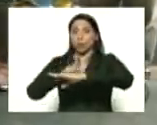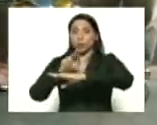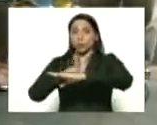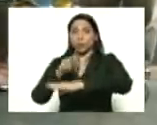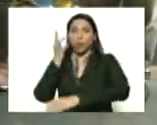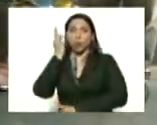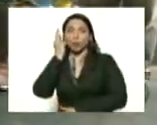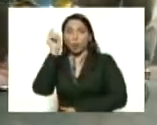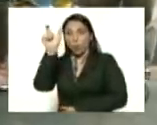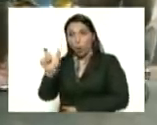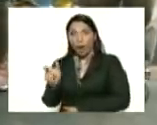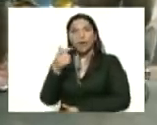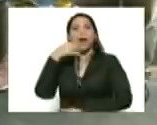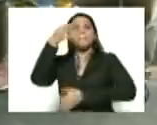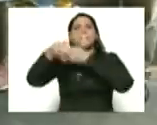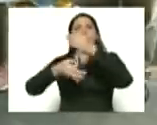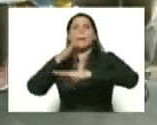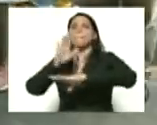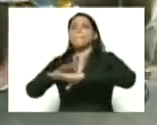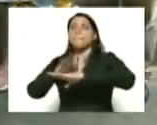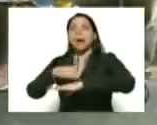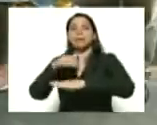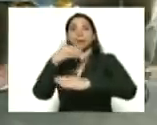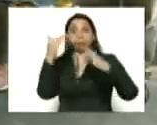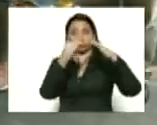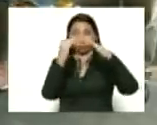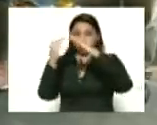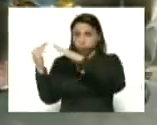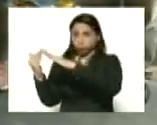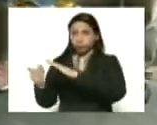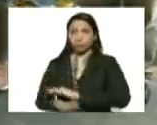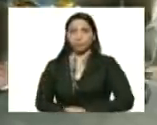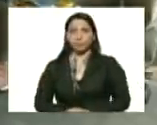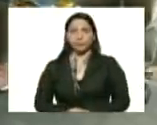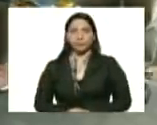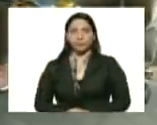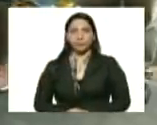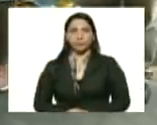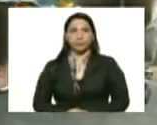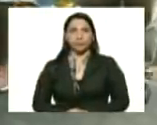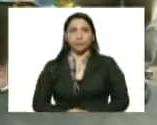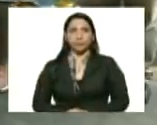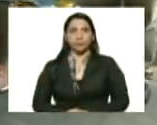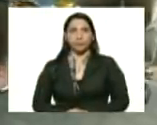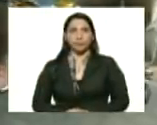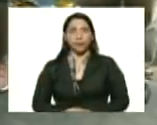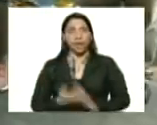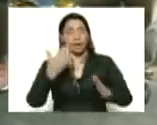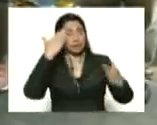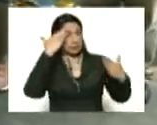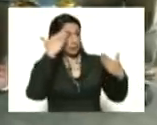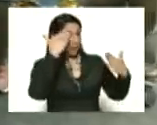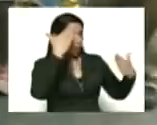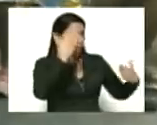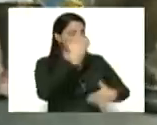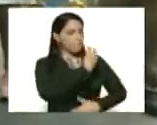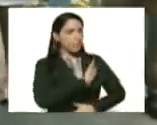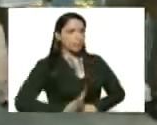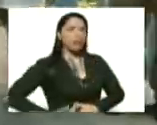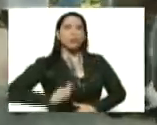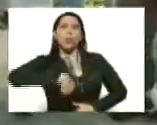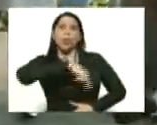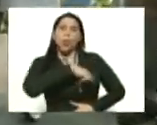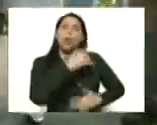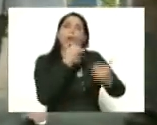Liliana Benítez, quien va a explicar lo que ocurre en el casa por casa. Un saludo, señor presidente. En este momento vamos a